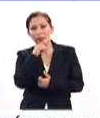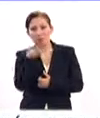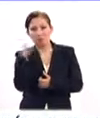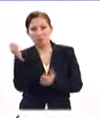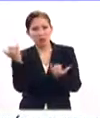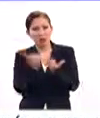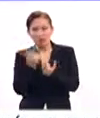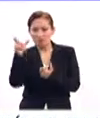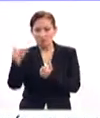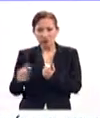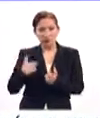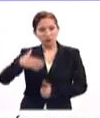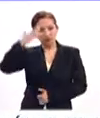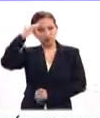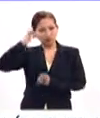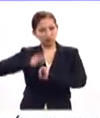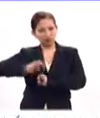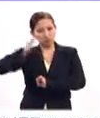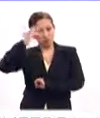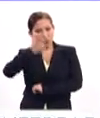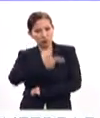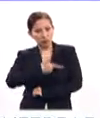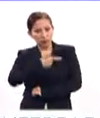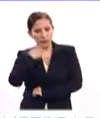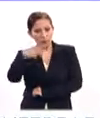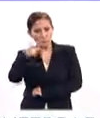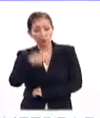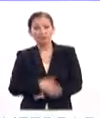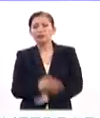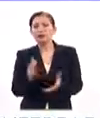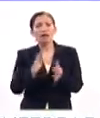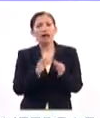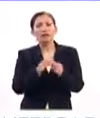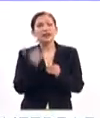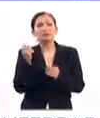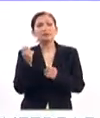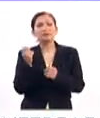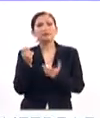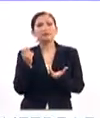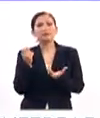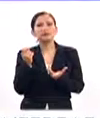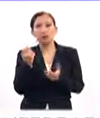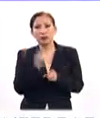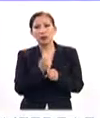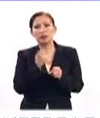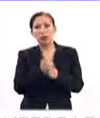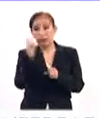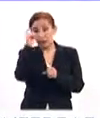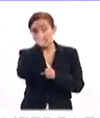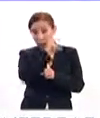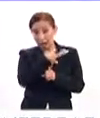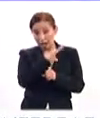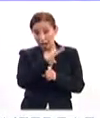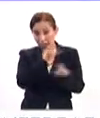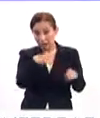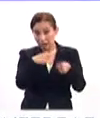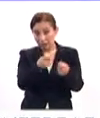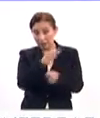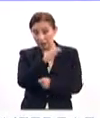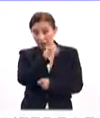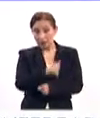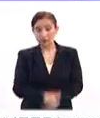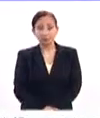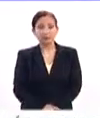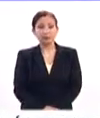la misma actitud de liderazgo y pasión por lo que hacen como tú. Platícanos un poco, primero, ¿qué tan difícil fue obtener esta beca?